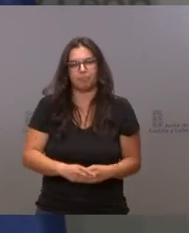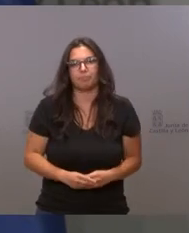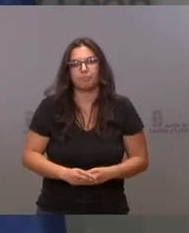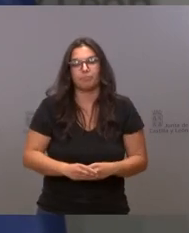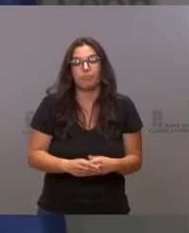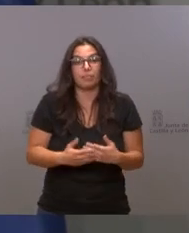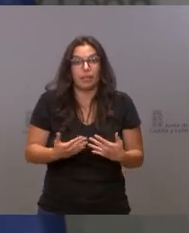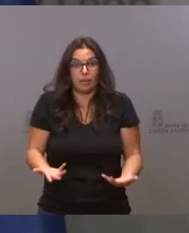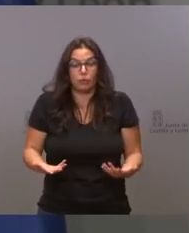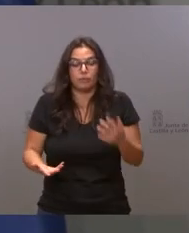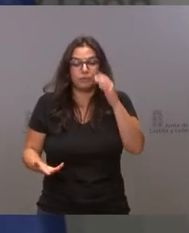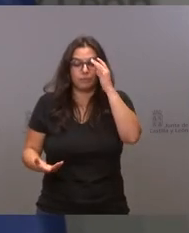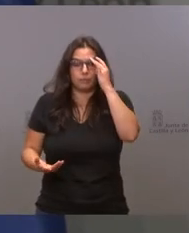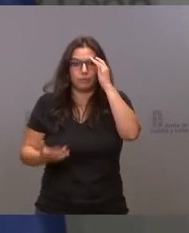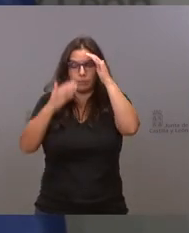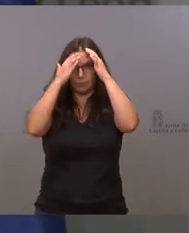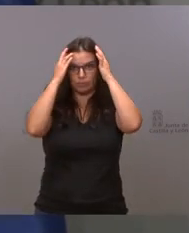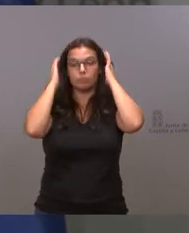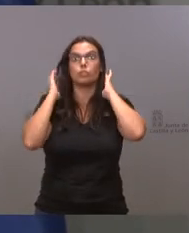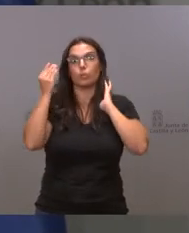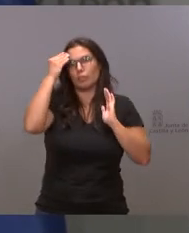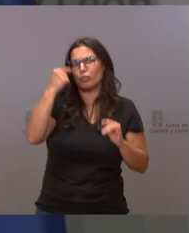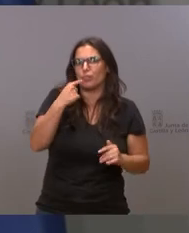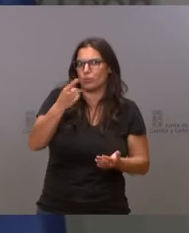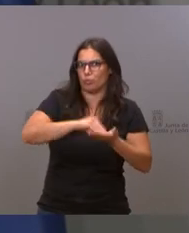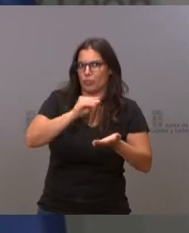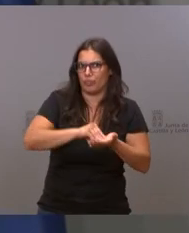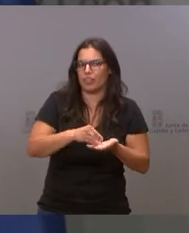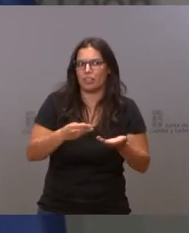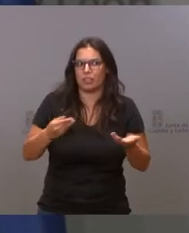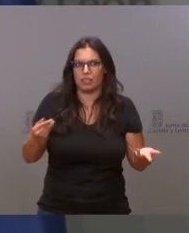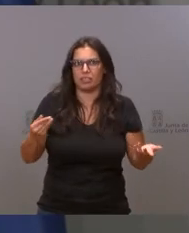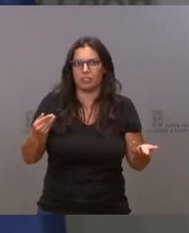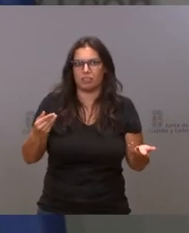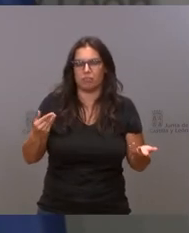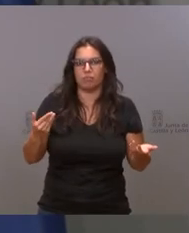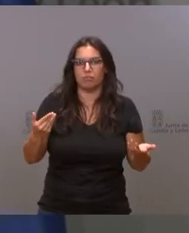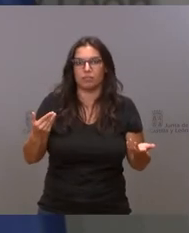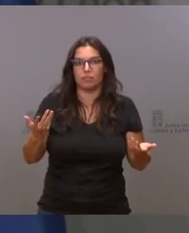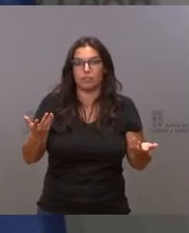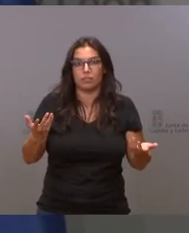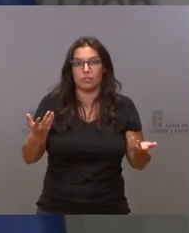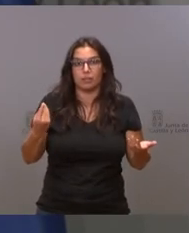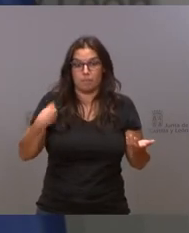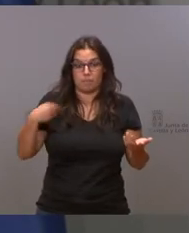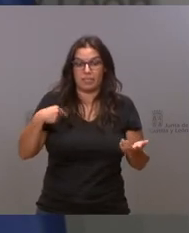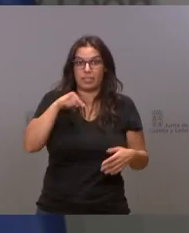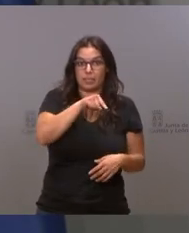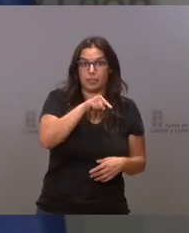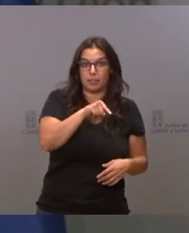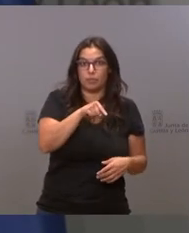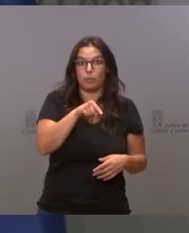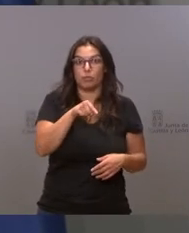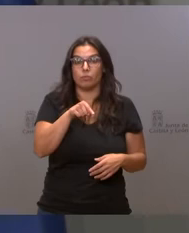Pero, claro, lo que yo creo que me lo han oído decir varias veces a lo largo de estas últimas semanas, lo que no podíamos retirar era lo que no